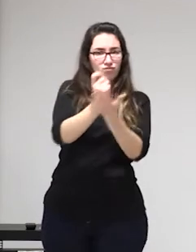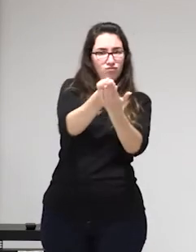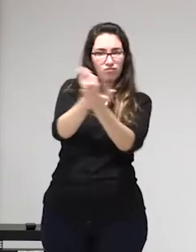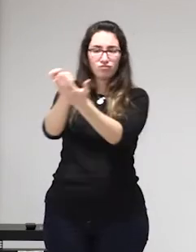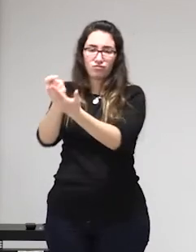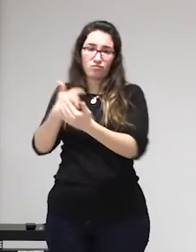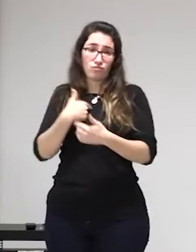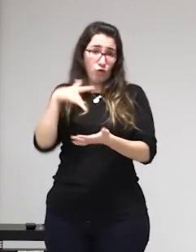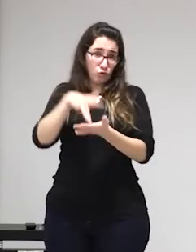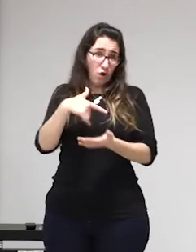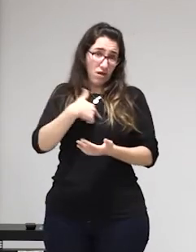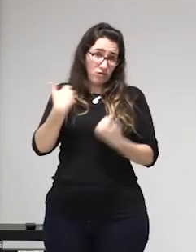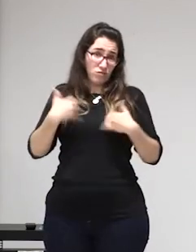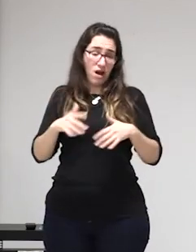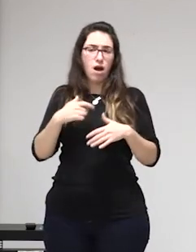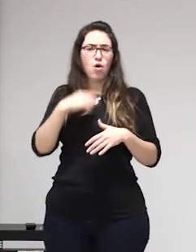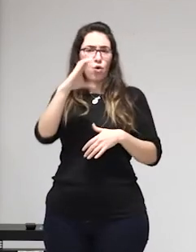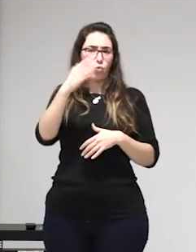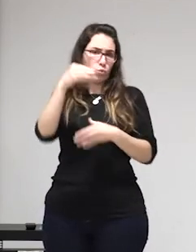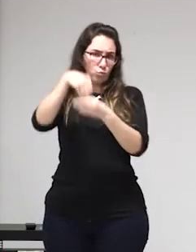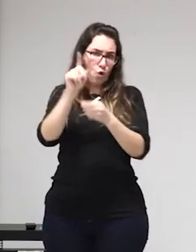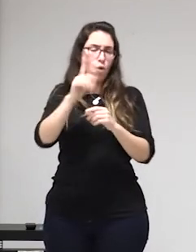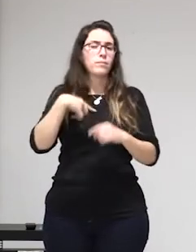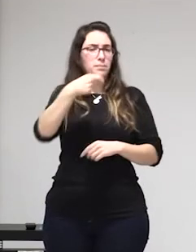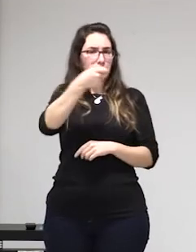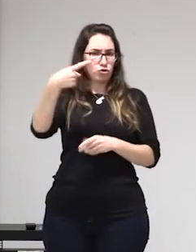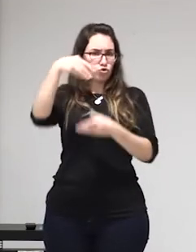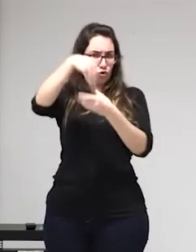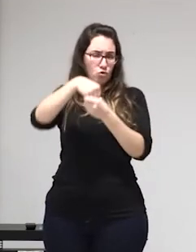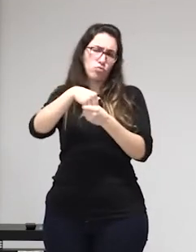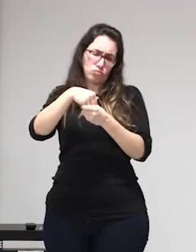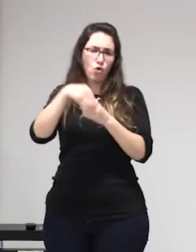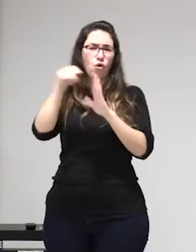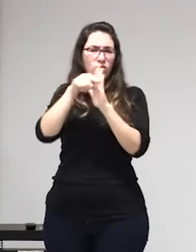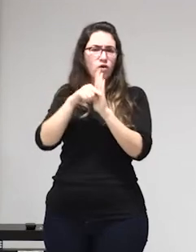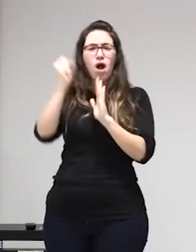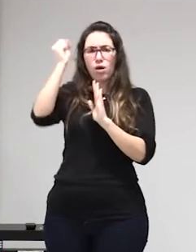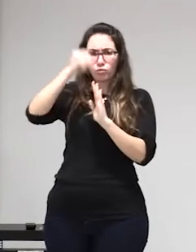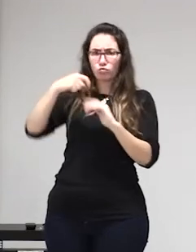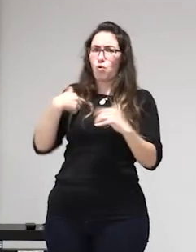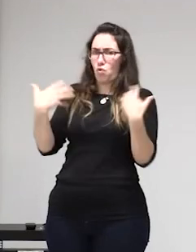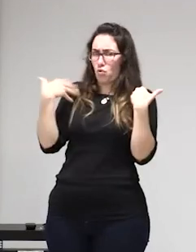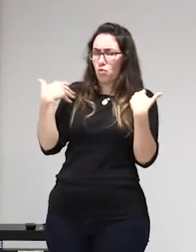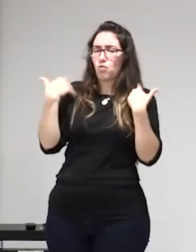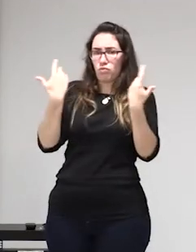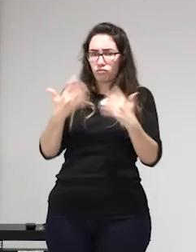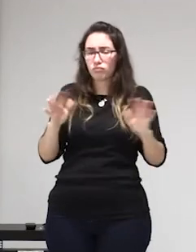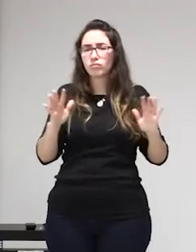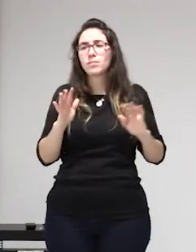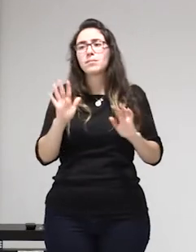a mi me gustaría que nadie sacara despues a gente que ha estado traficando con 1700 mujeres